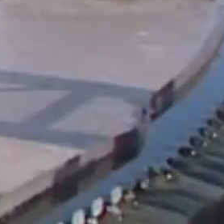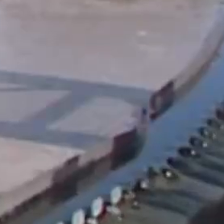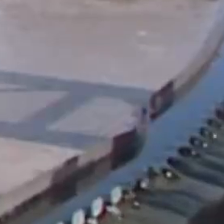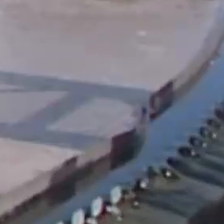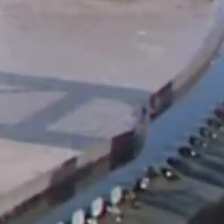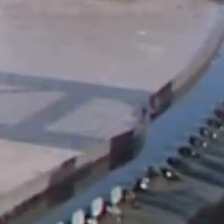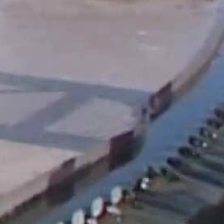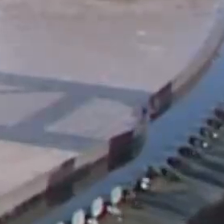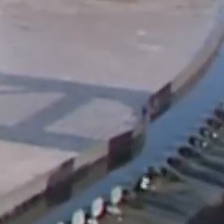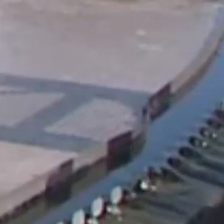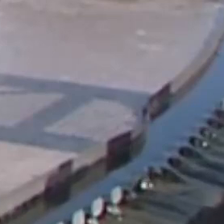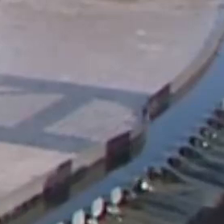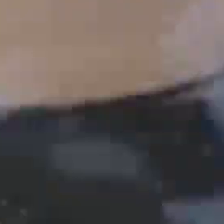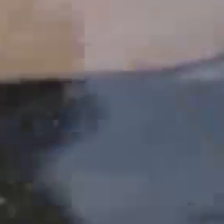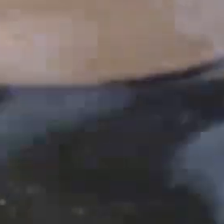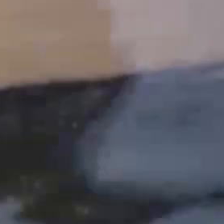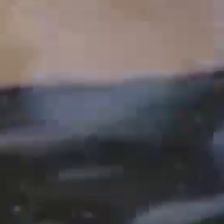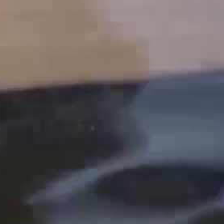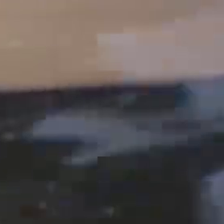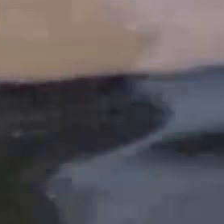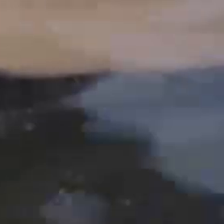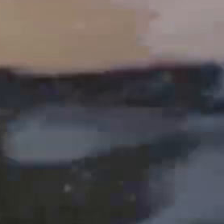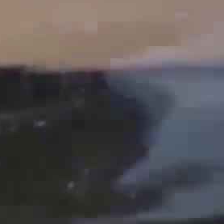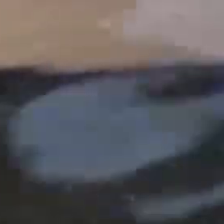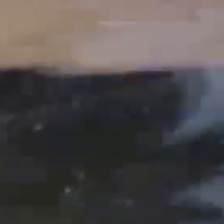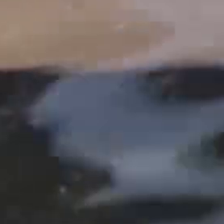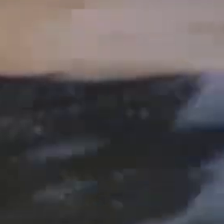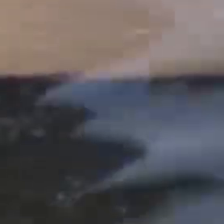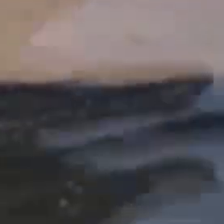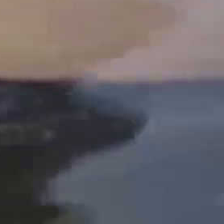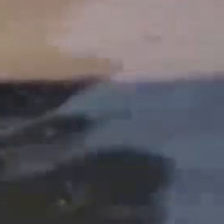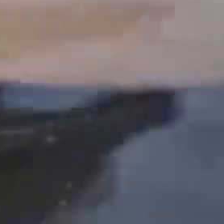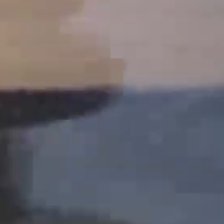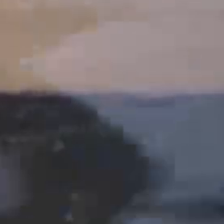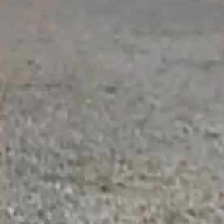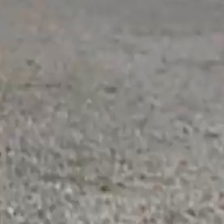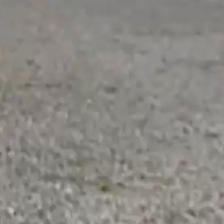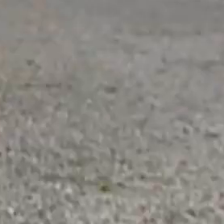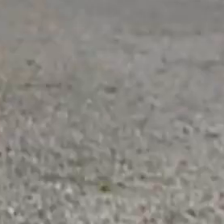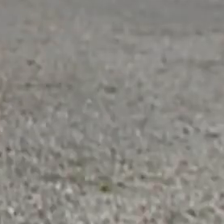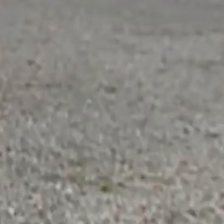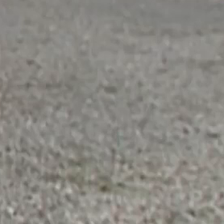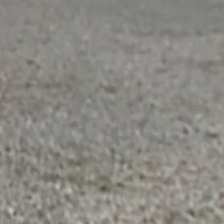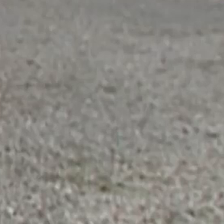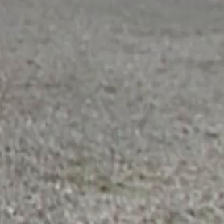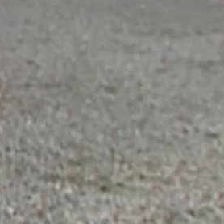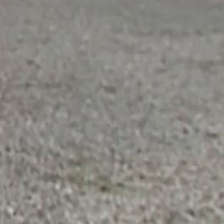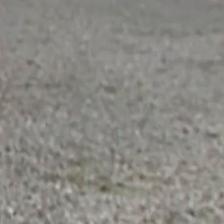La ciudad es de Cádiz y San Fernando podrán regar y baldear con agua de la depuradora a partir de verano.